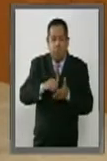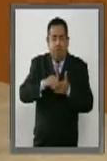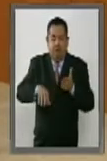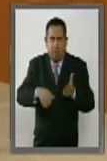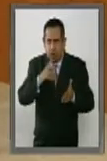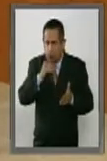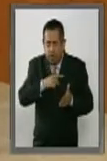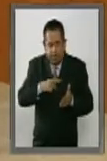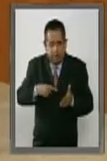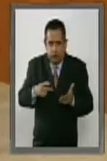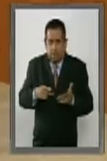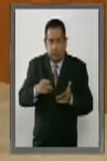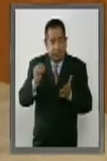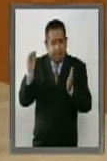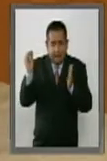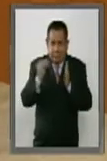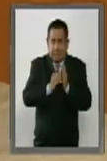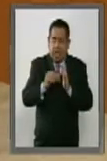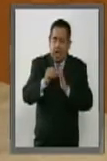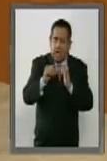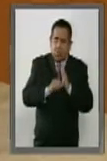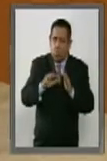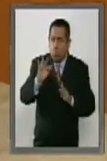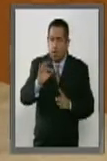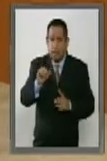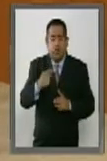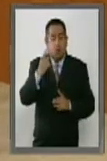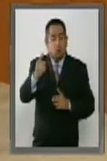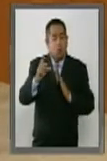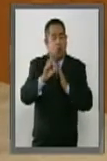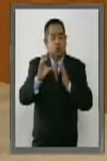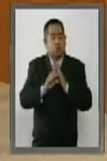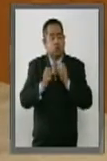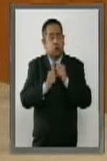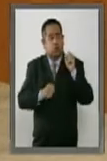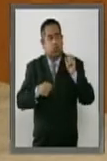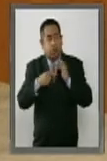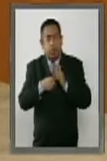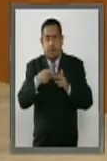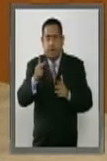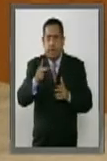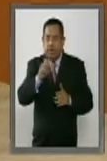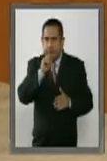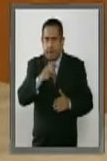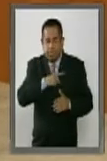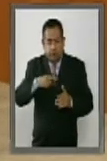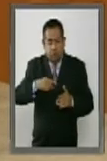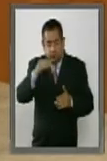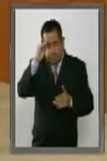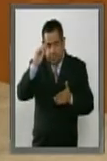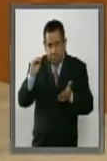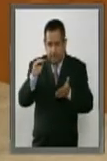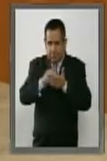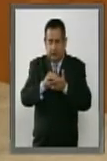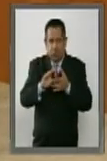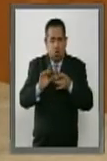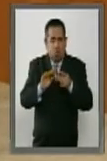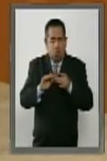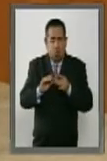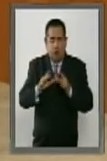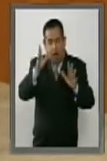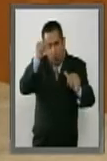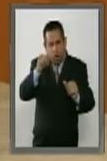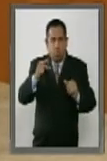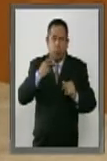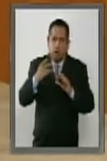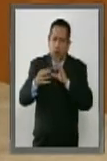porque está establecido en el artículo cuarenta y uno constitucional pero además tenemos que tomar acuerdos políticos para que